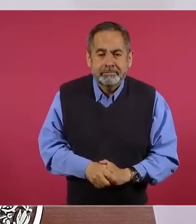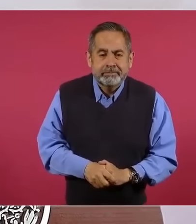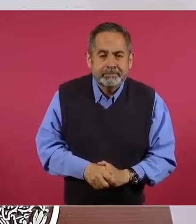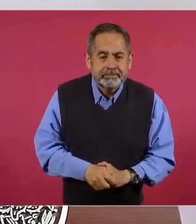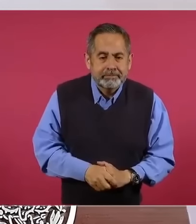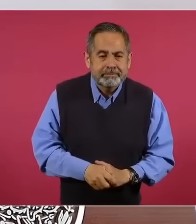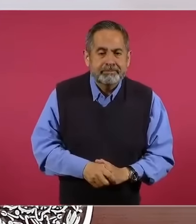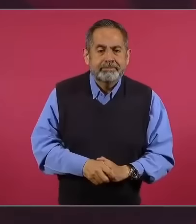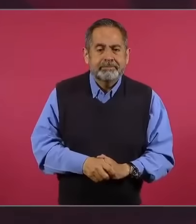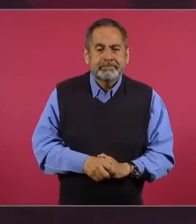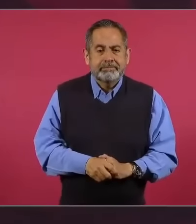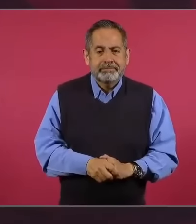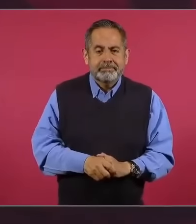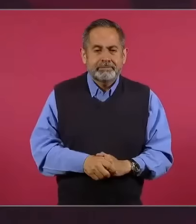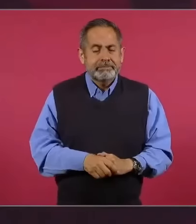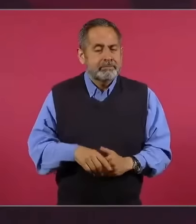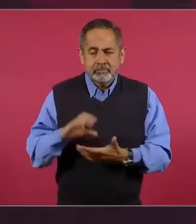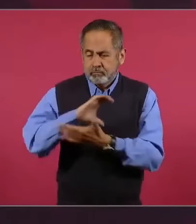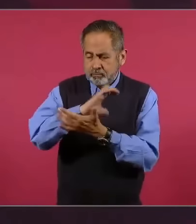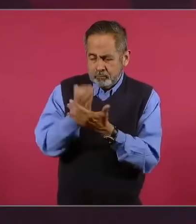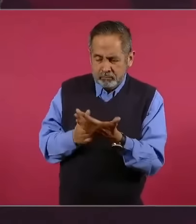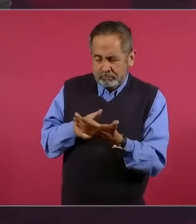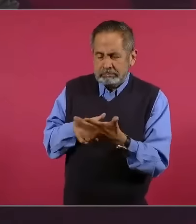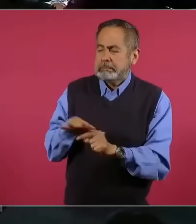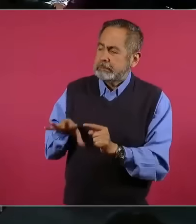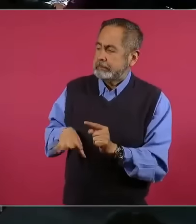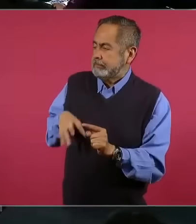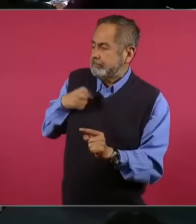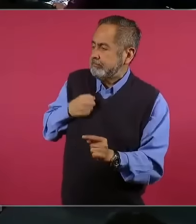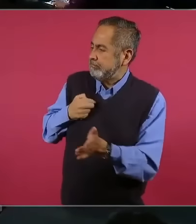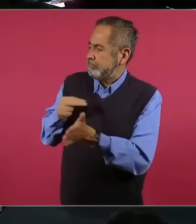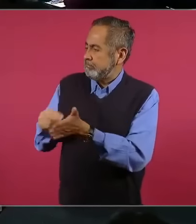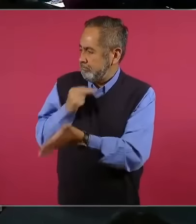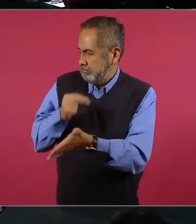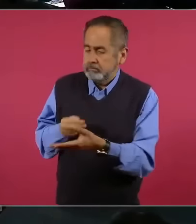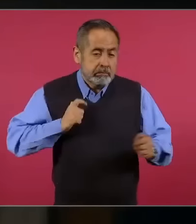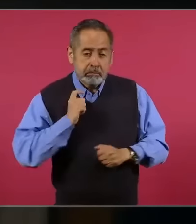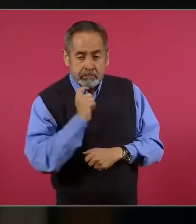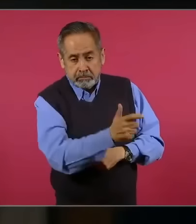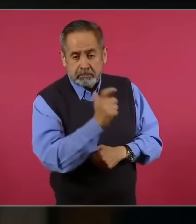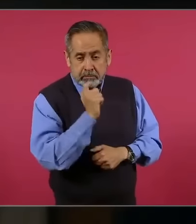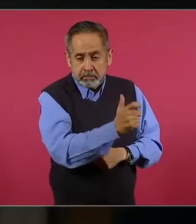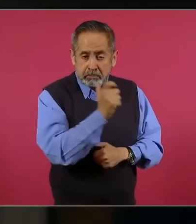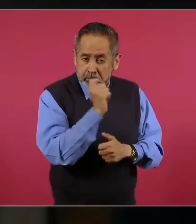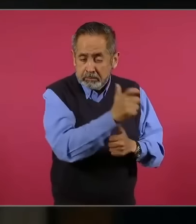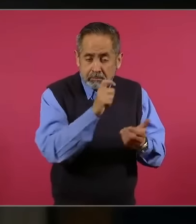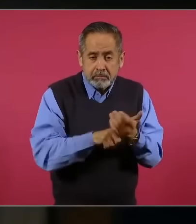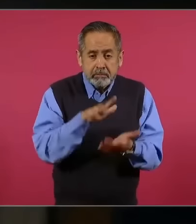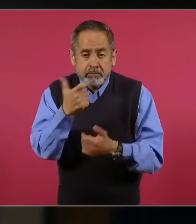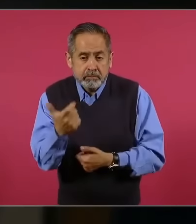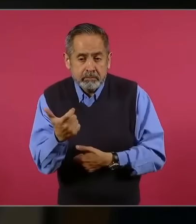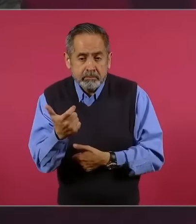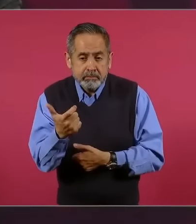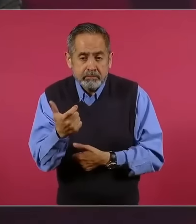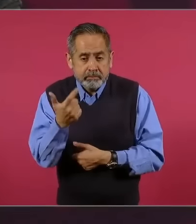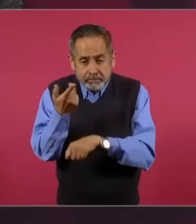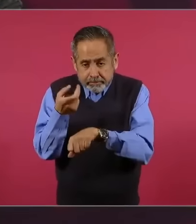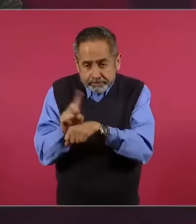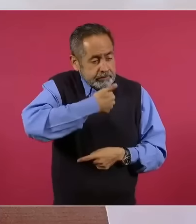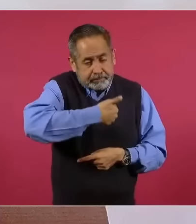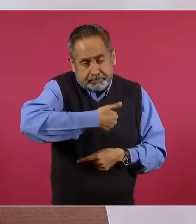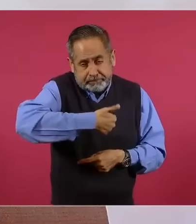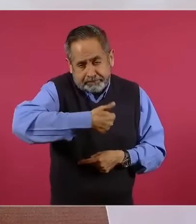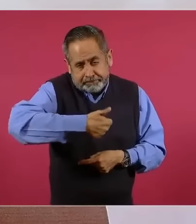un contrato leonino para pagar cinco mil pesos diarios